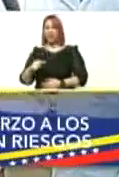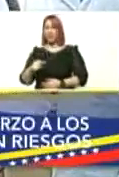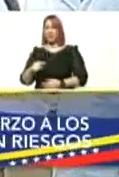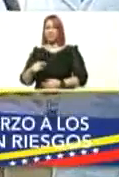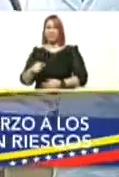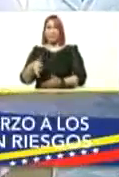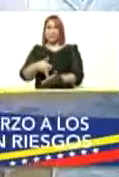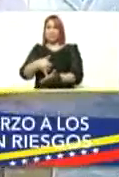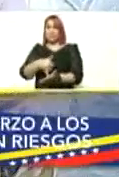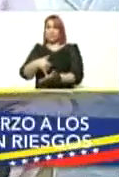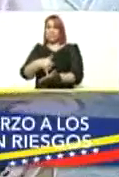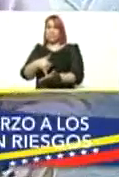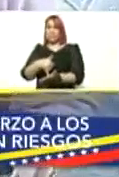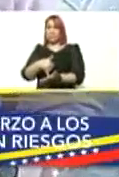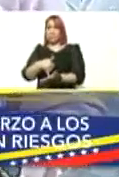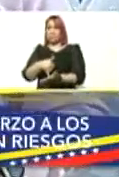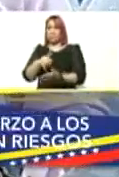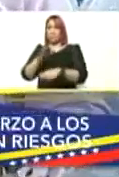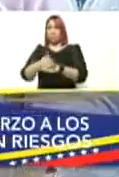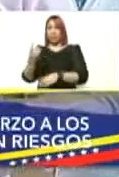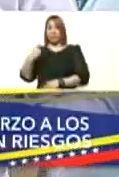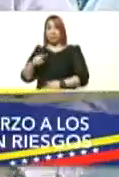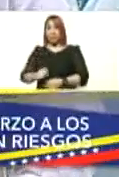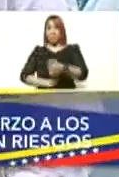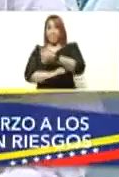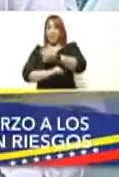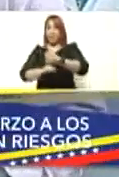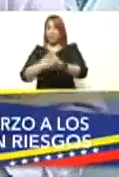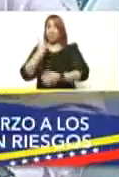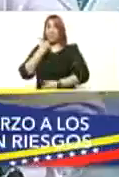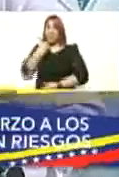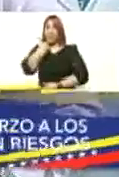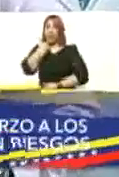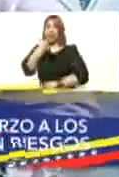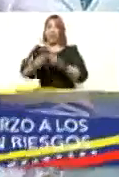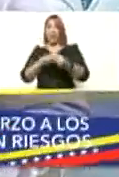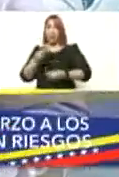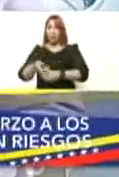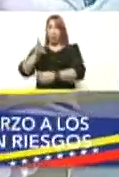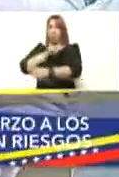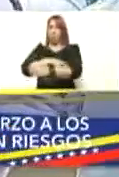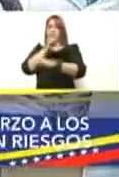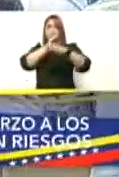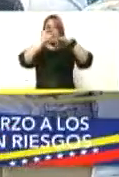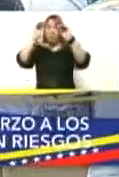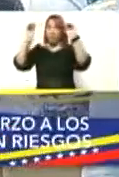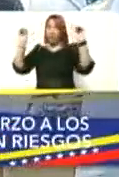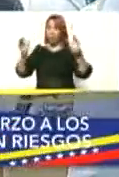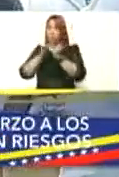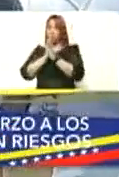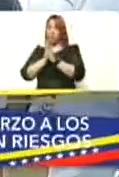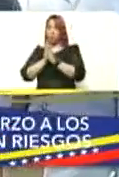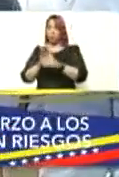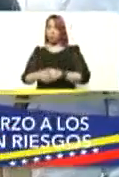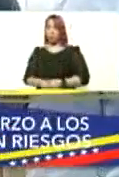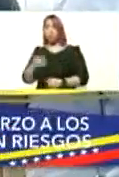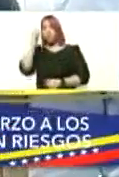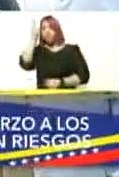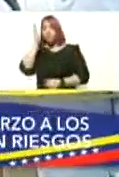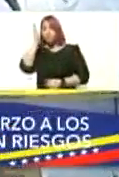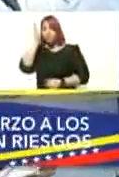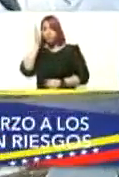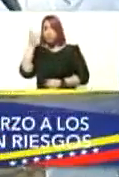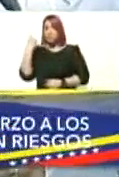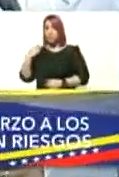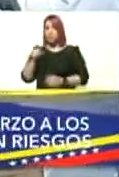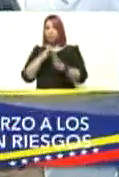de gravedad porque tiene patologías de base que han generado complicaciones nuestro llamado es precisamente a la conciencia ya